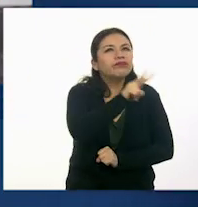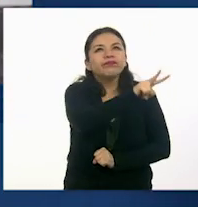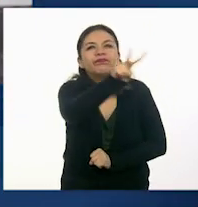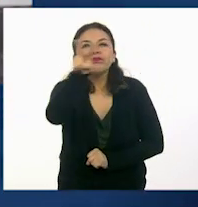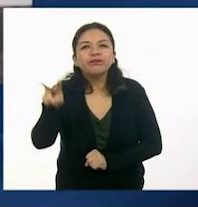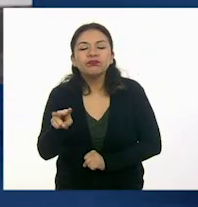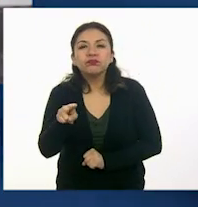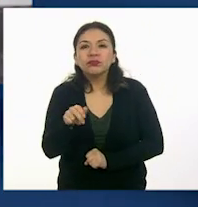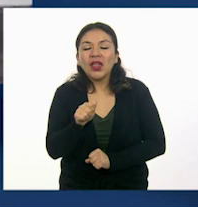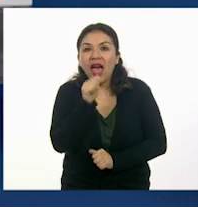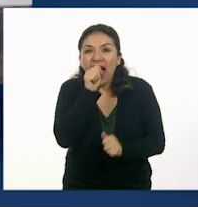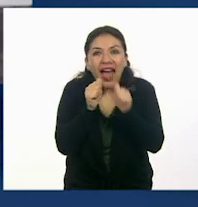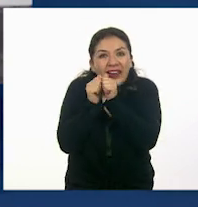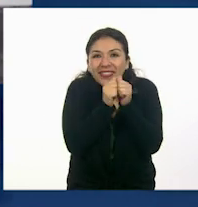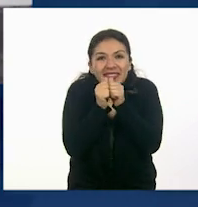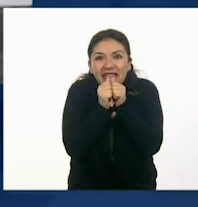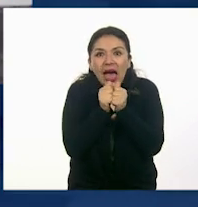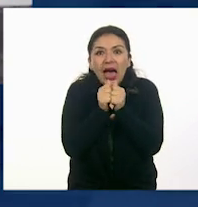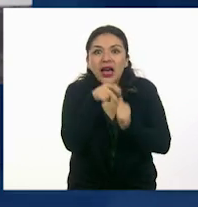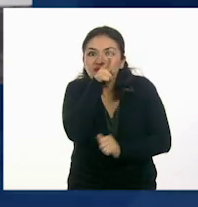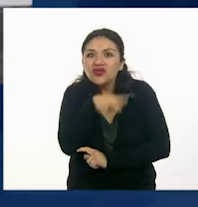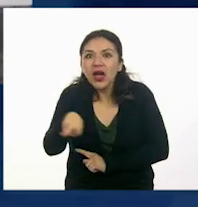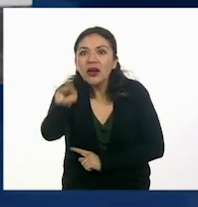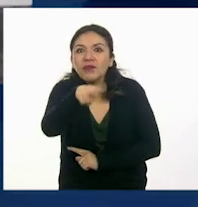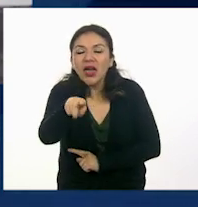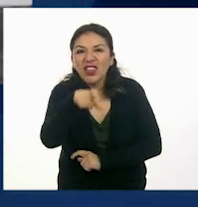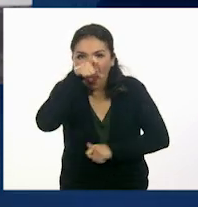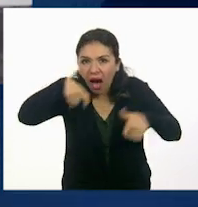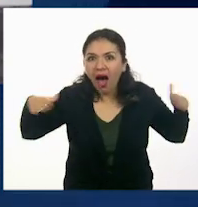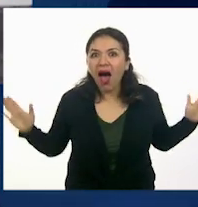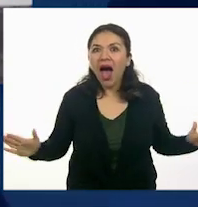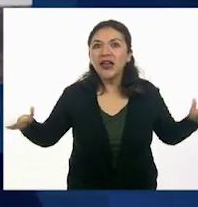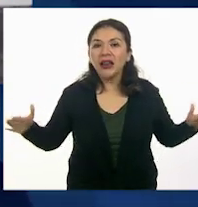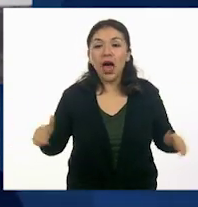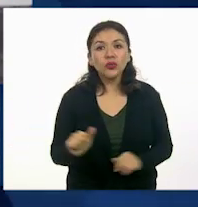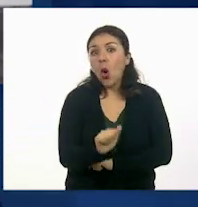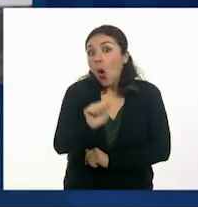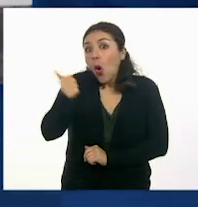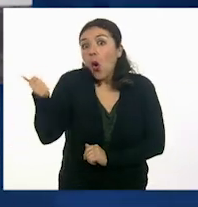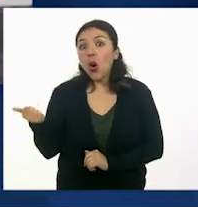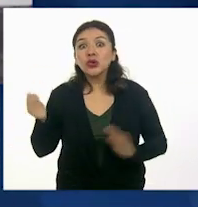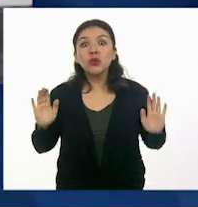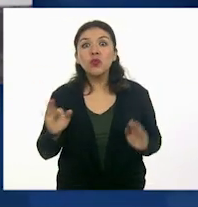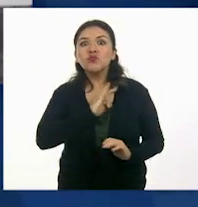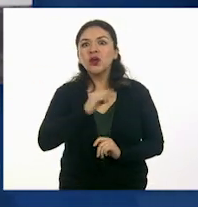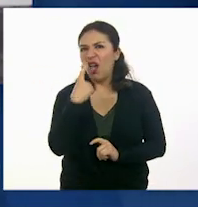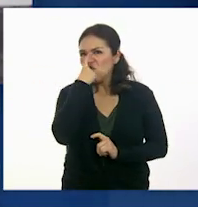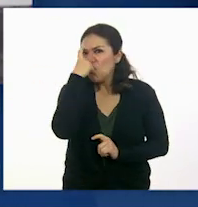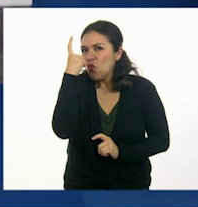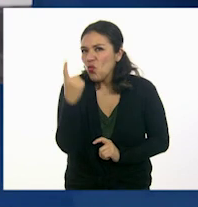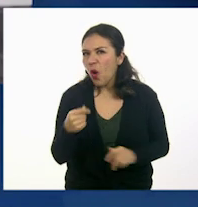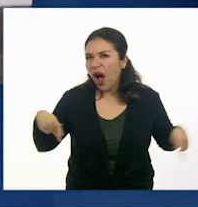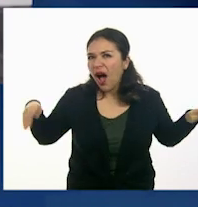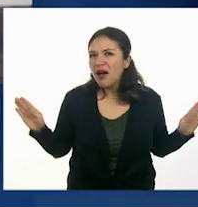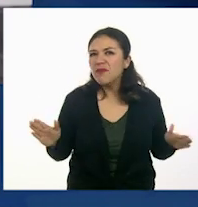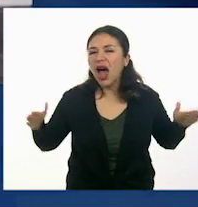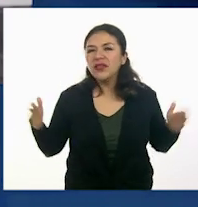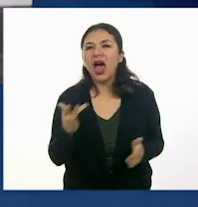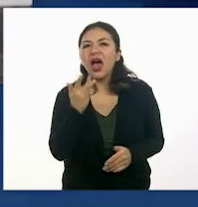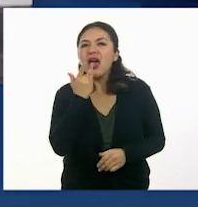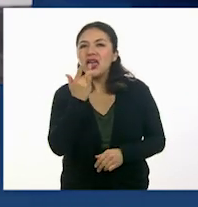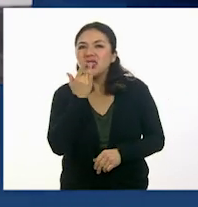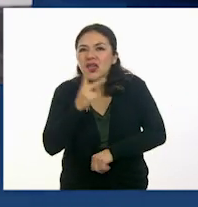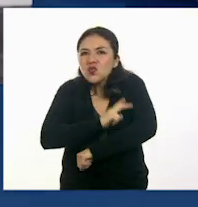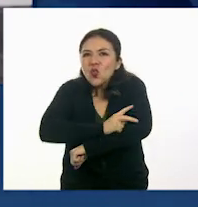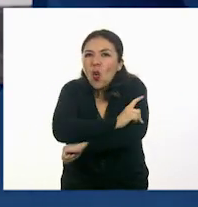ardillas, serpientes, aguilillas y para otros más guacamayas, iguanas,